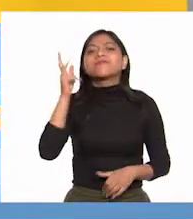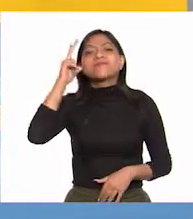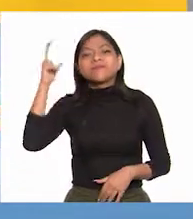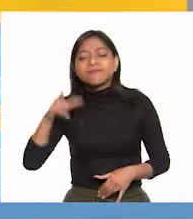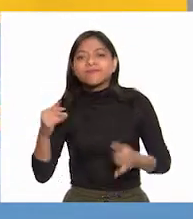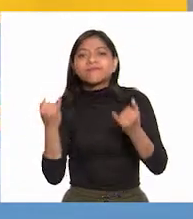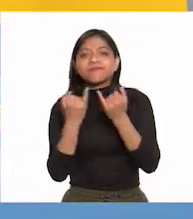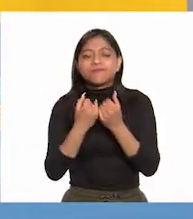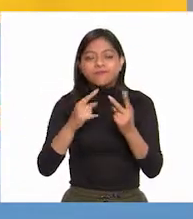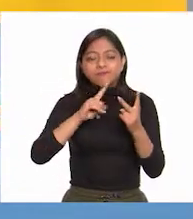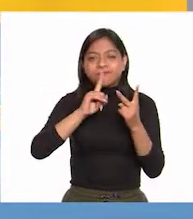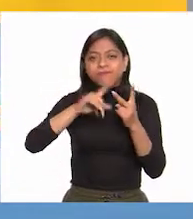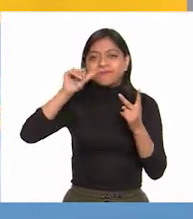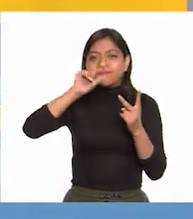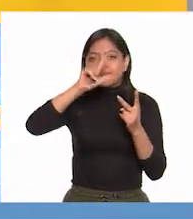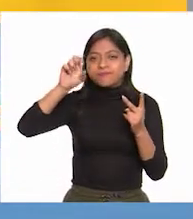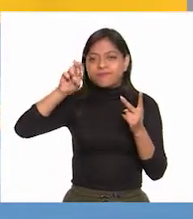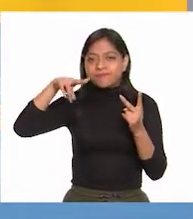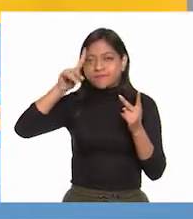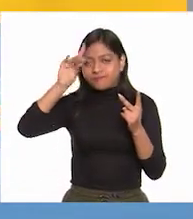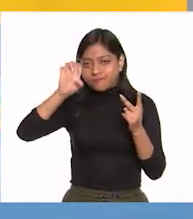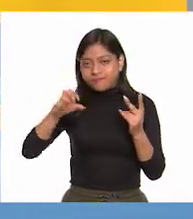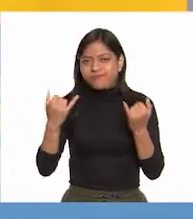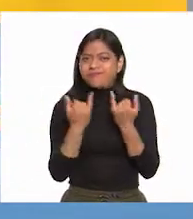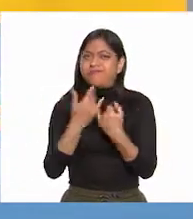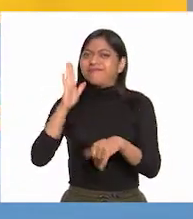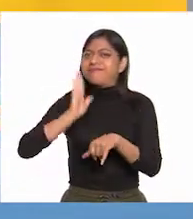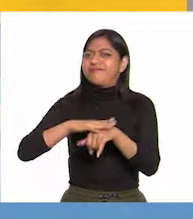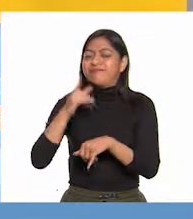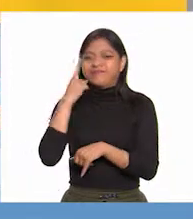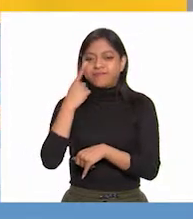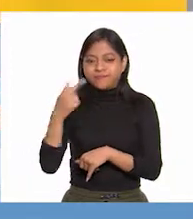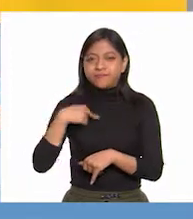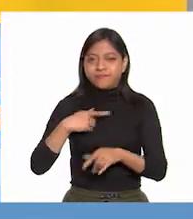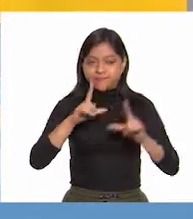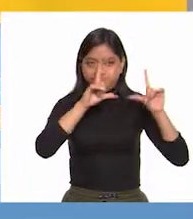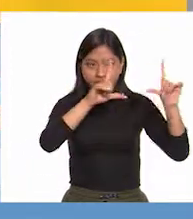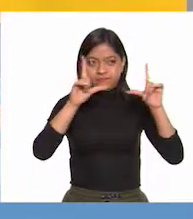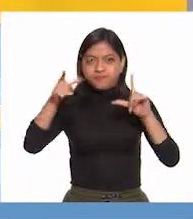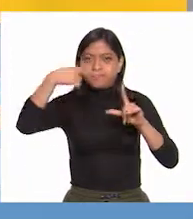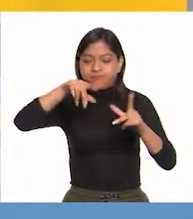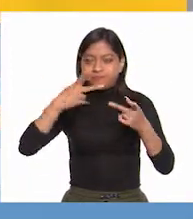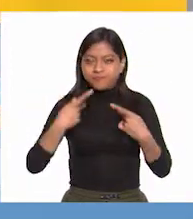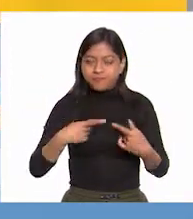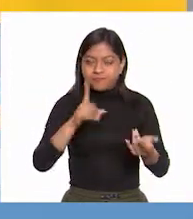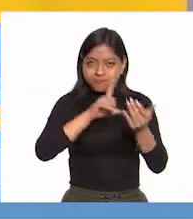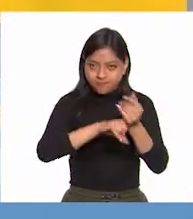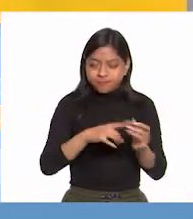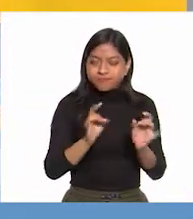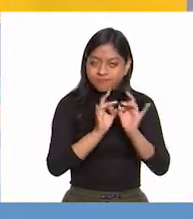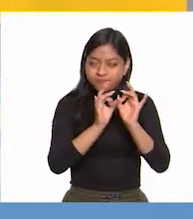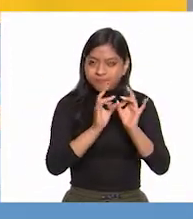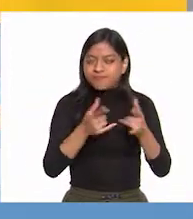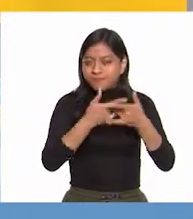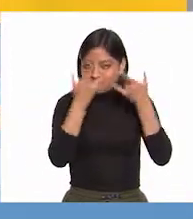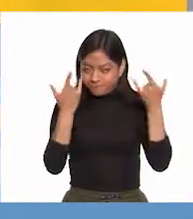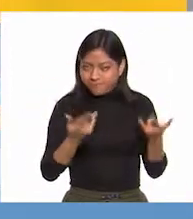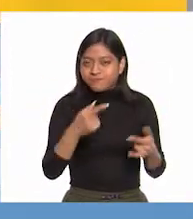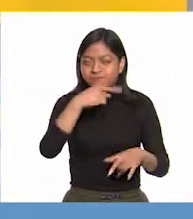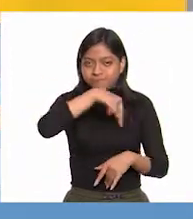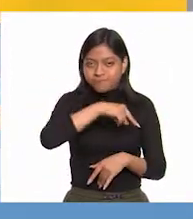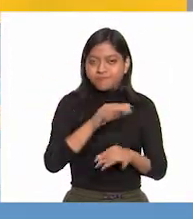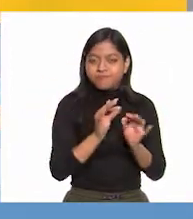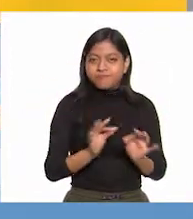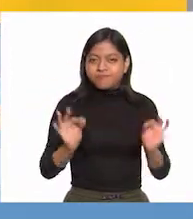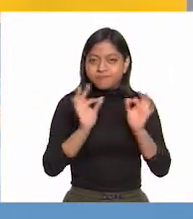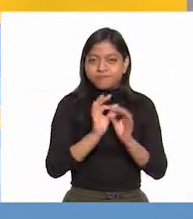Allende. Pero hubo otros más. Permítanme, voy a pegar a los personajes en la línea del tiempo tratando de abarcar los